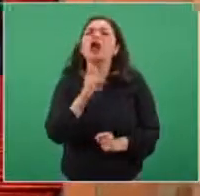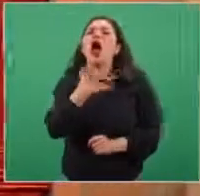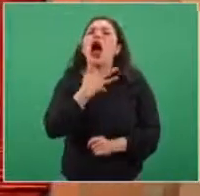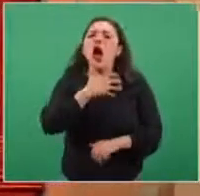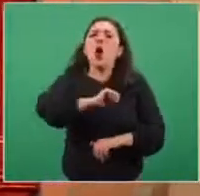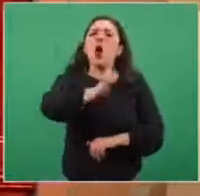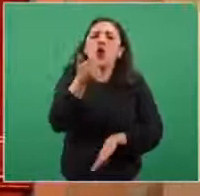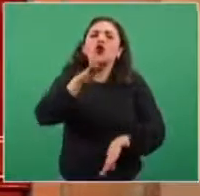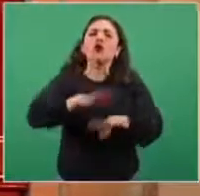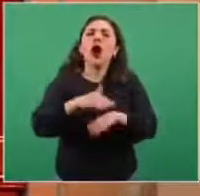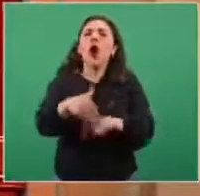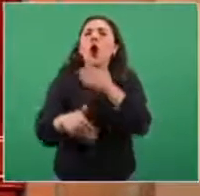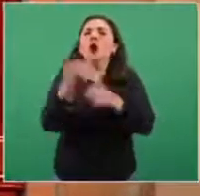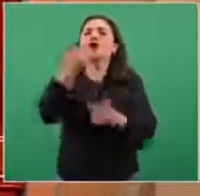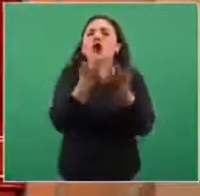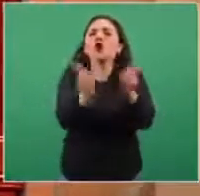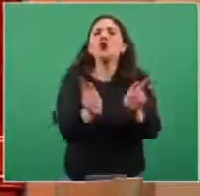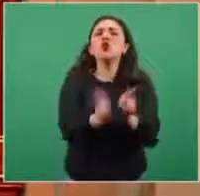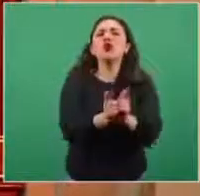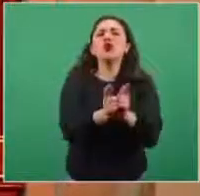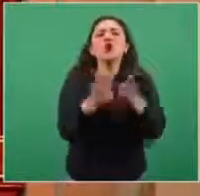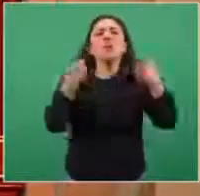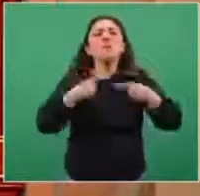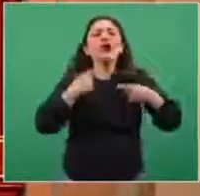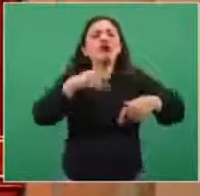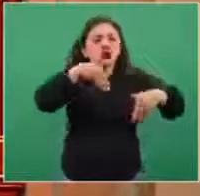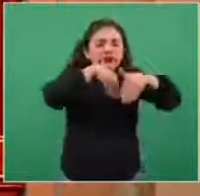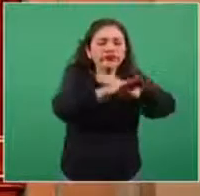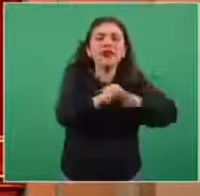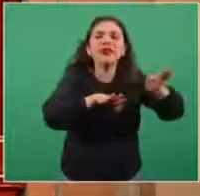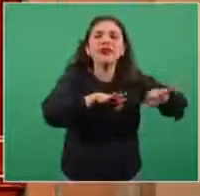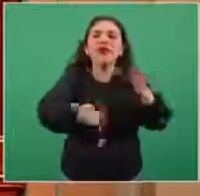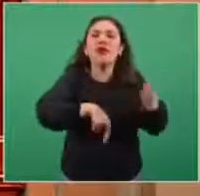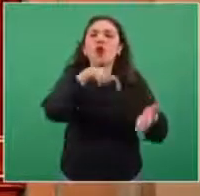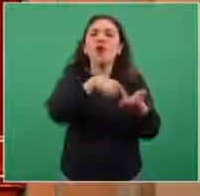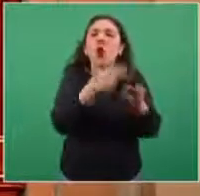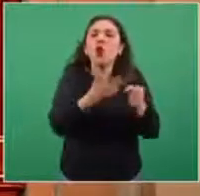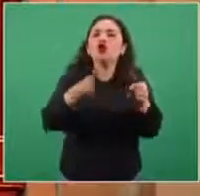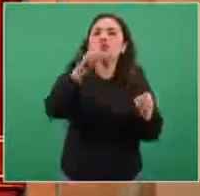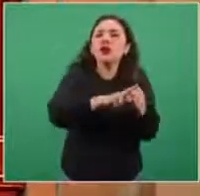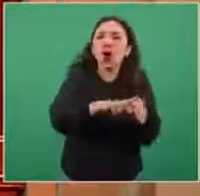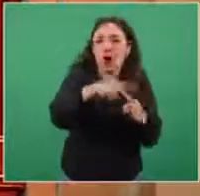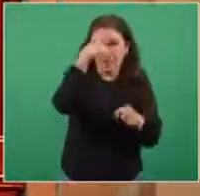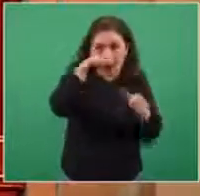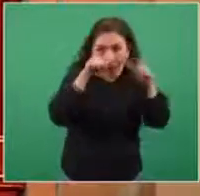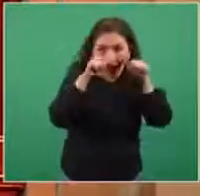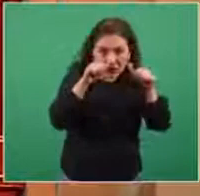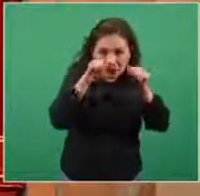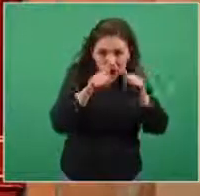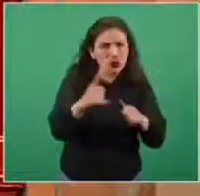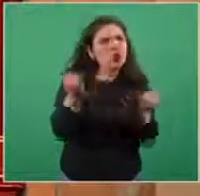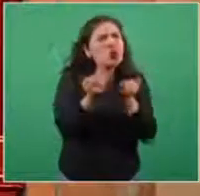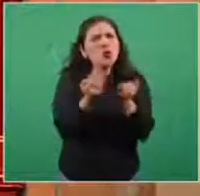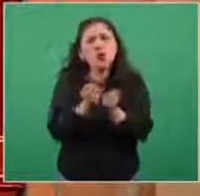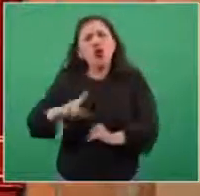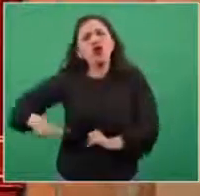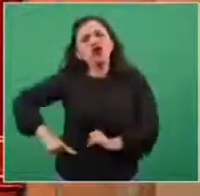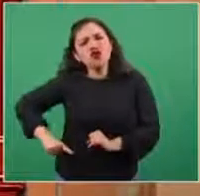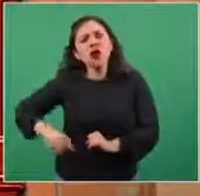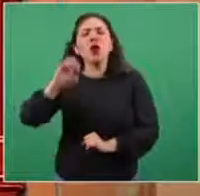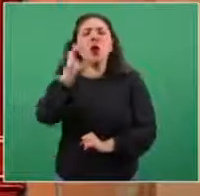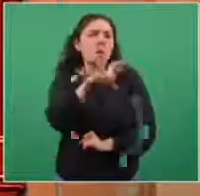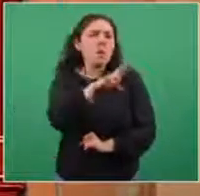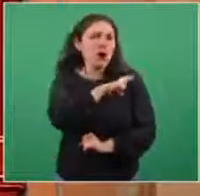11 categorías laborales de personas que están en las unidades clínicas COVID, tanto del sector público como del sector